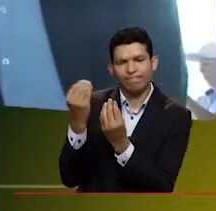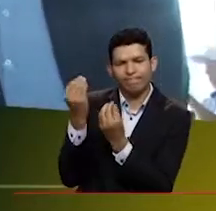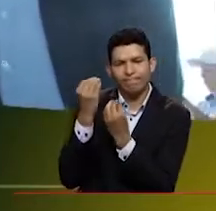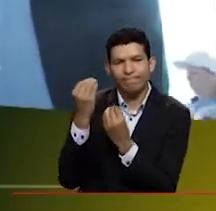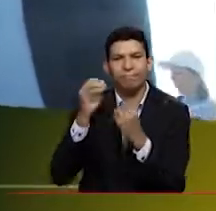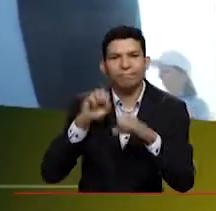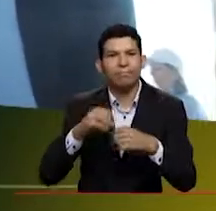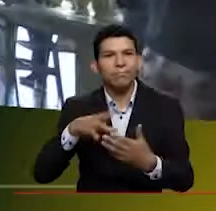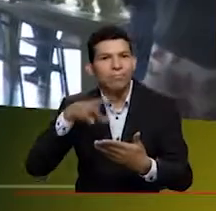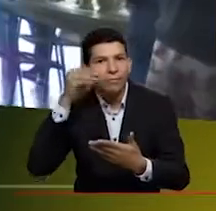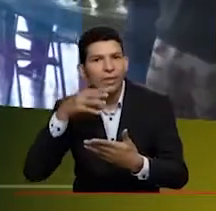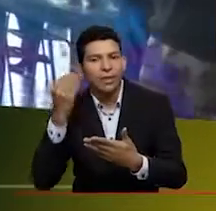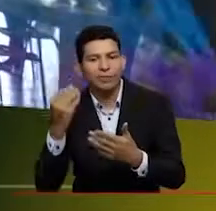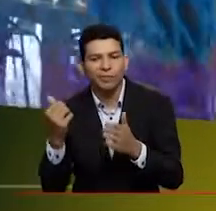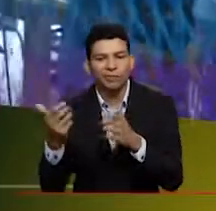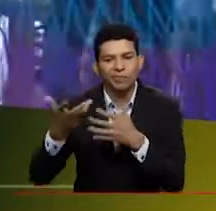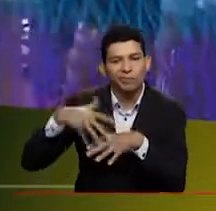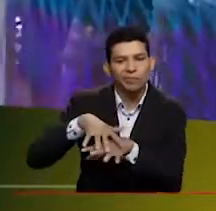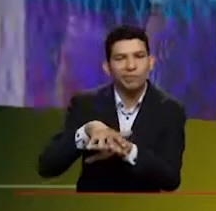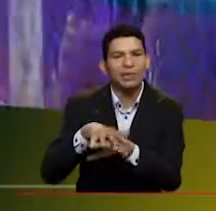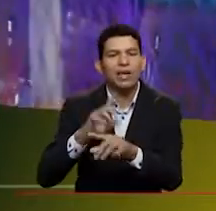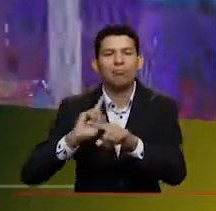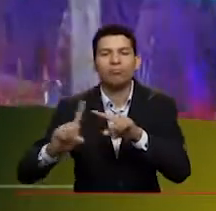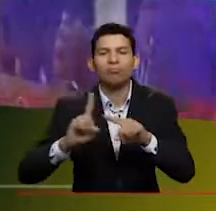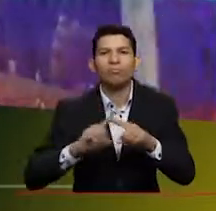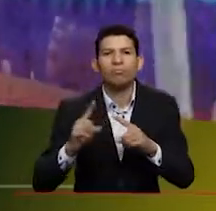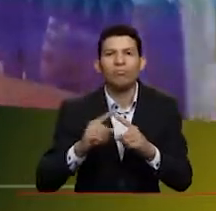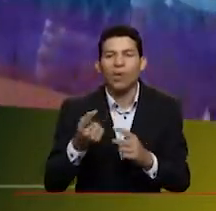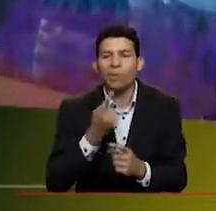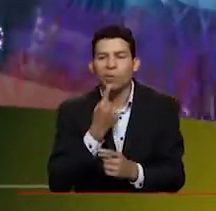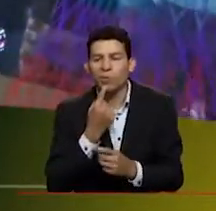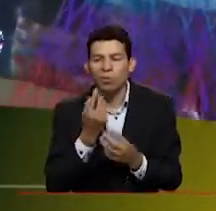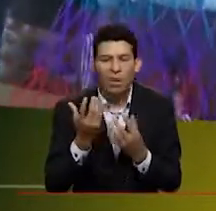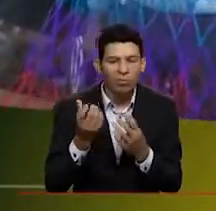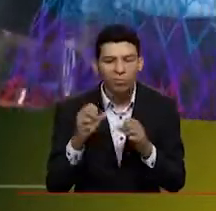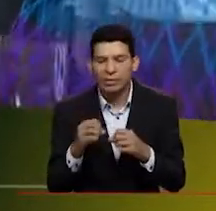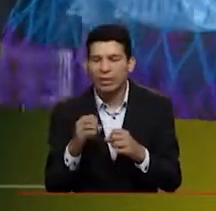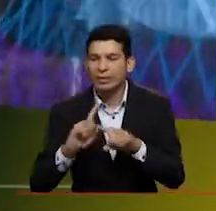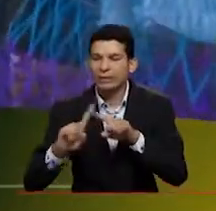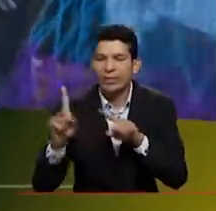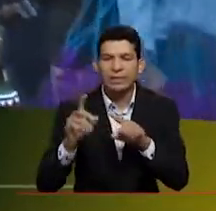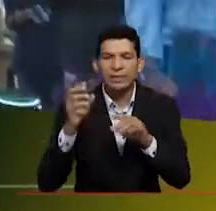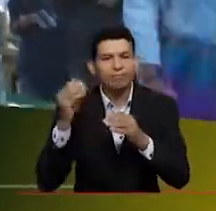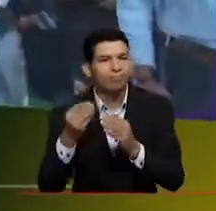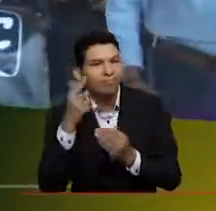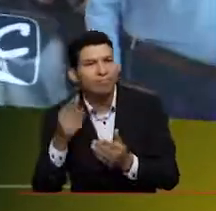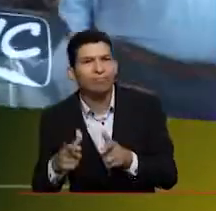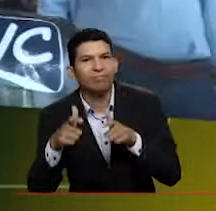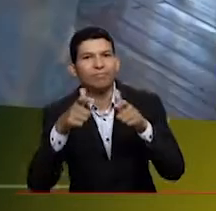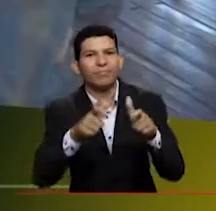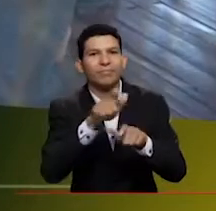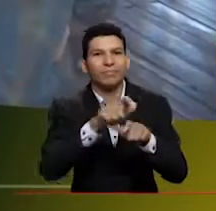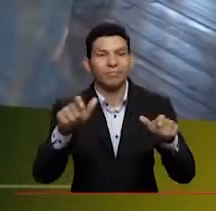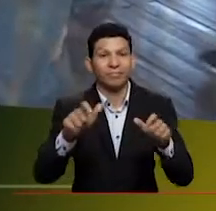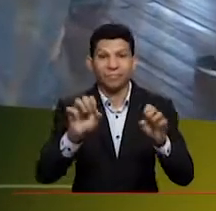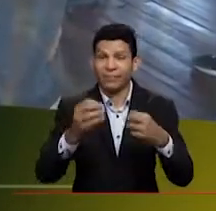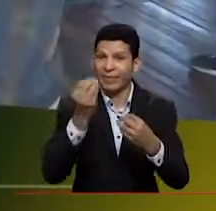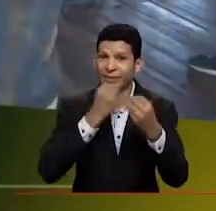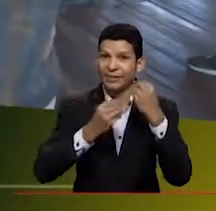aprender a fusionar, cómo presentar, qué otros ingredientes podemos ofrecerle a las personas, porque,